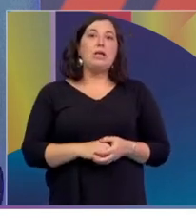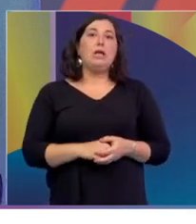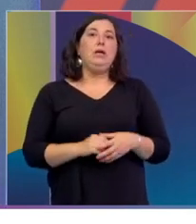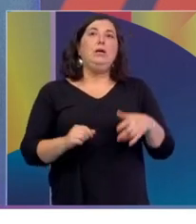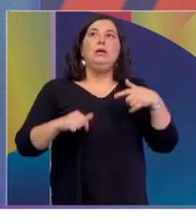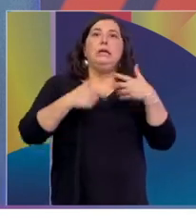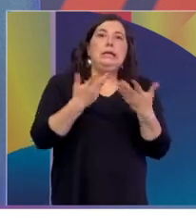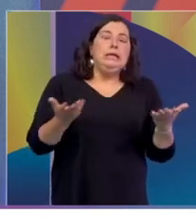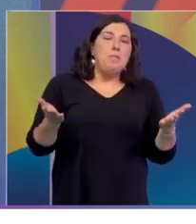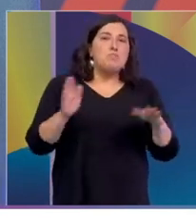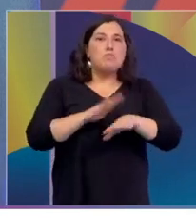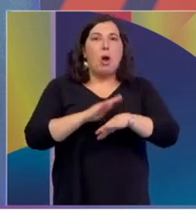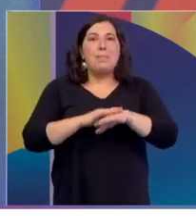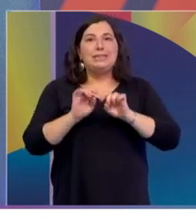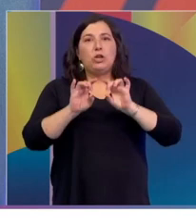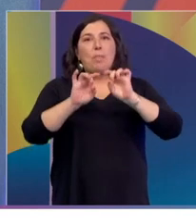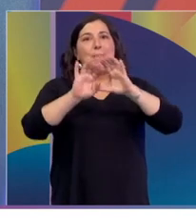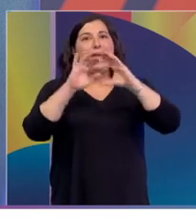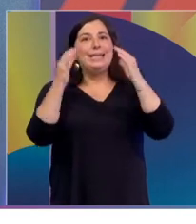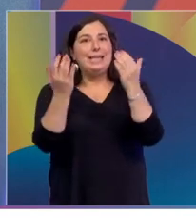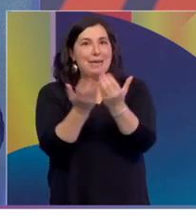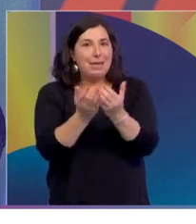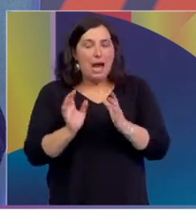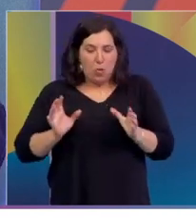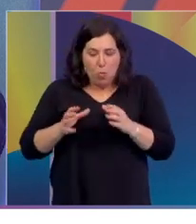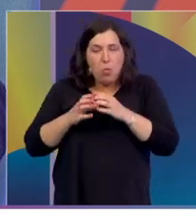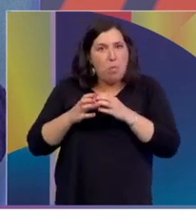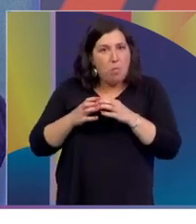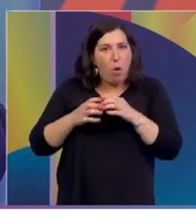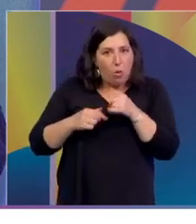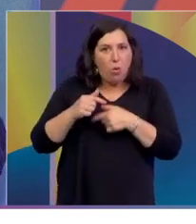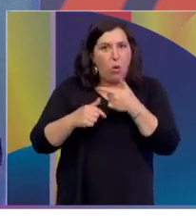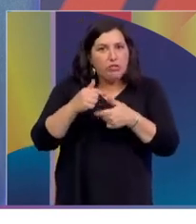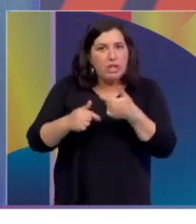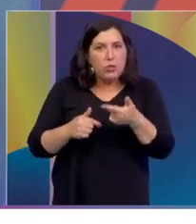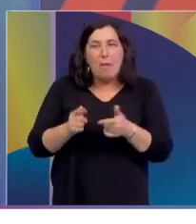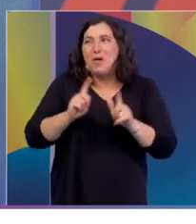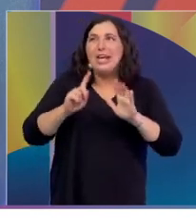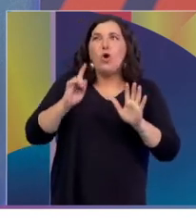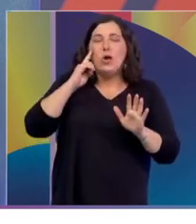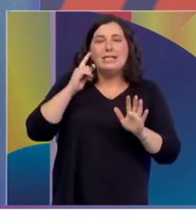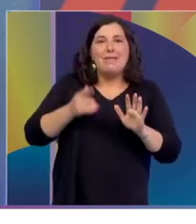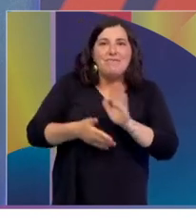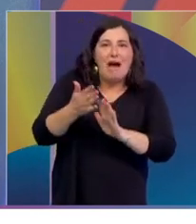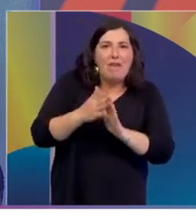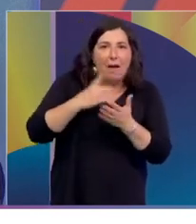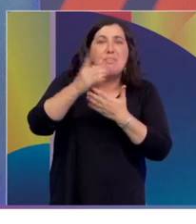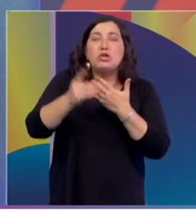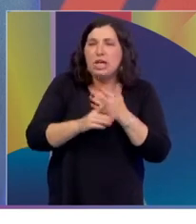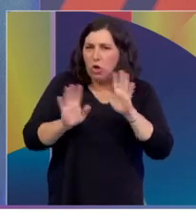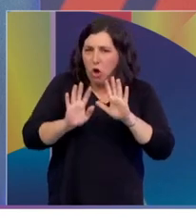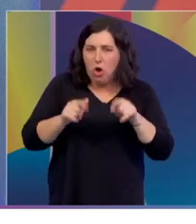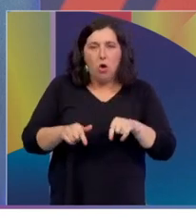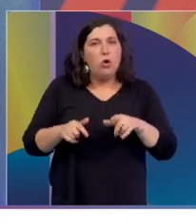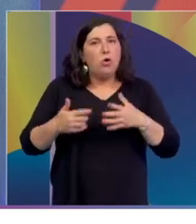pandemia, el grupo como se mantiene, porque no es algo que, digamos, vamos a hacer un proyecto a ver si funciona. No, no, se mantiene y como que